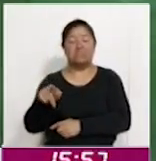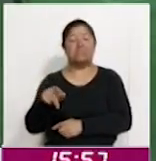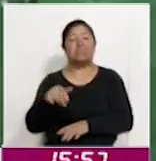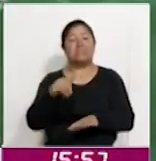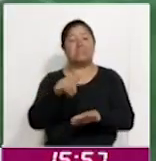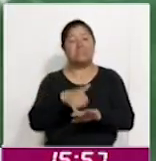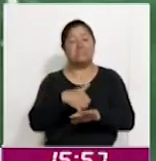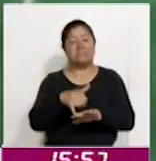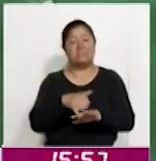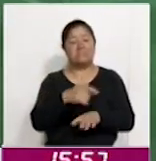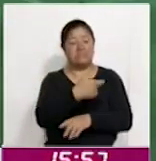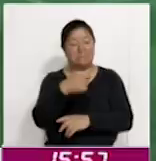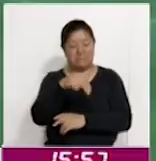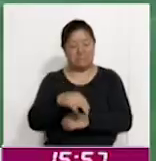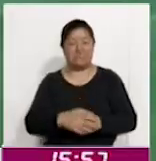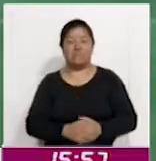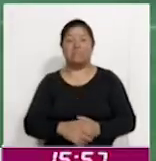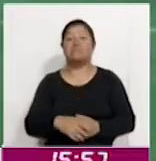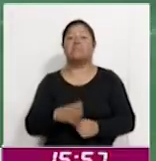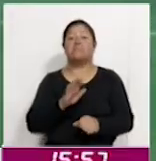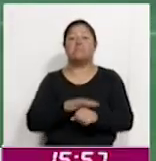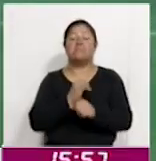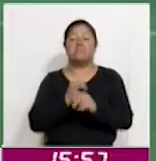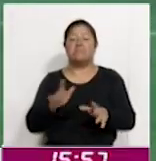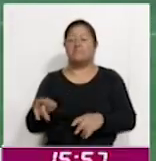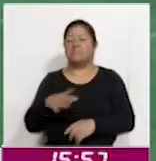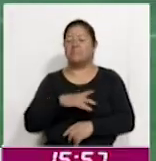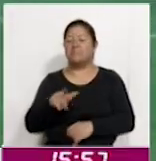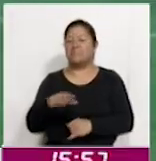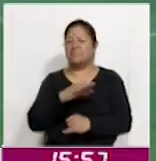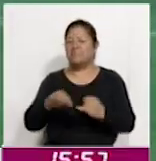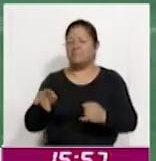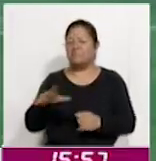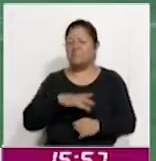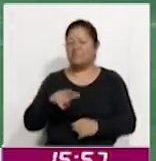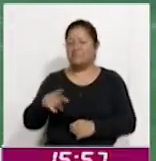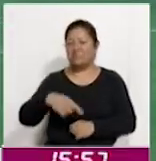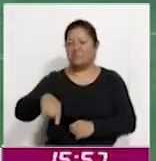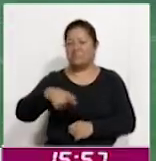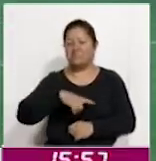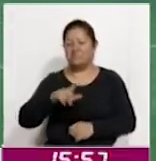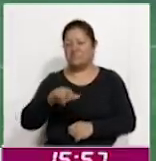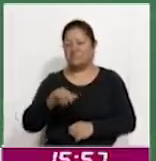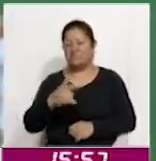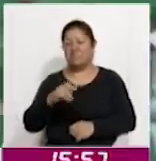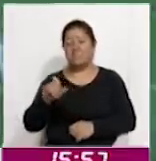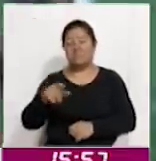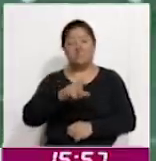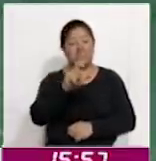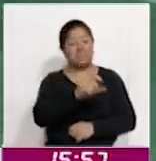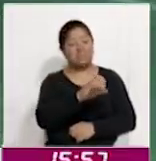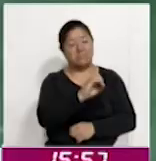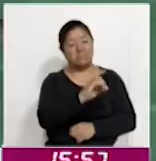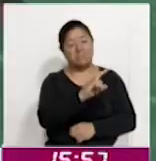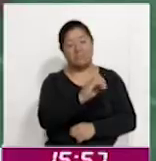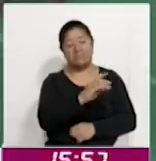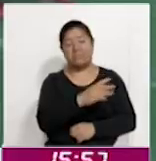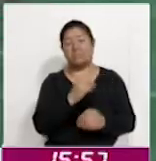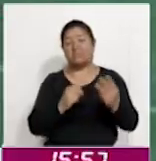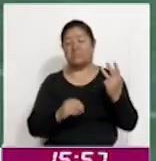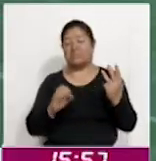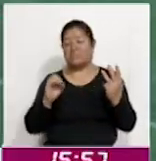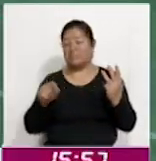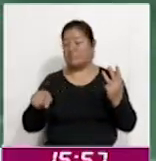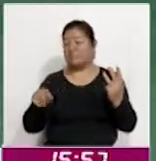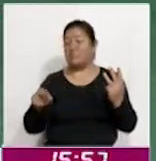En más información, el último bleto de la liguilla se definió en la cancha de la frontera con el triunfo de Xolos por marcador de tres goles a cero sobre